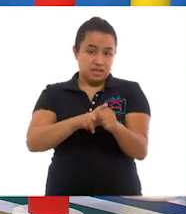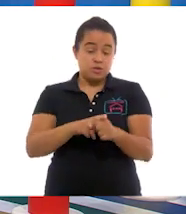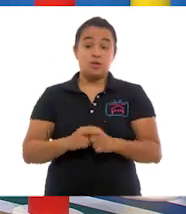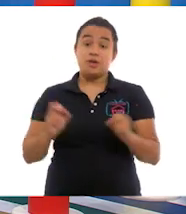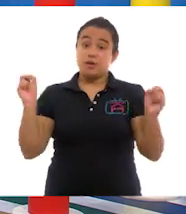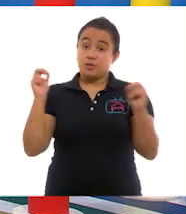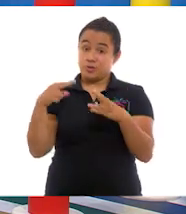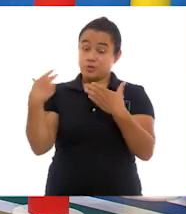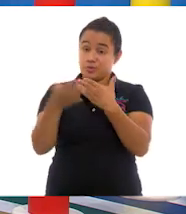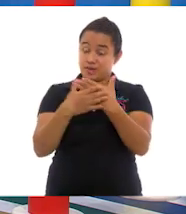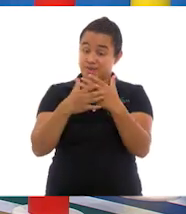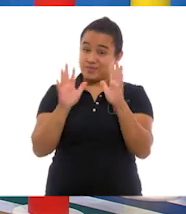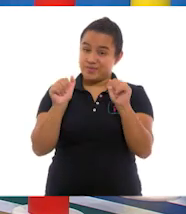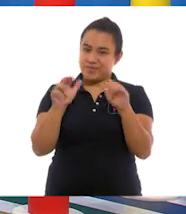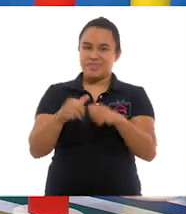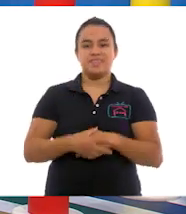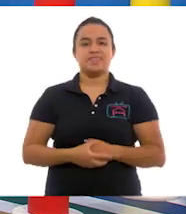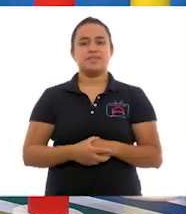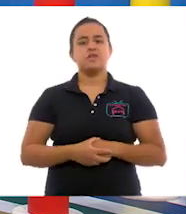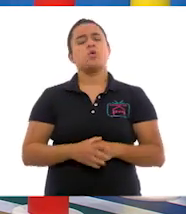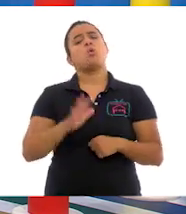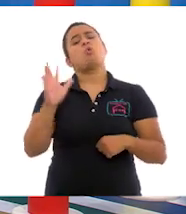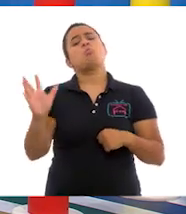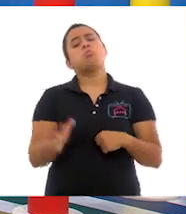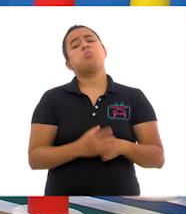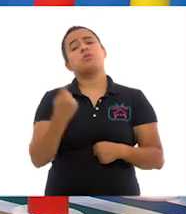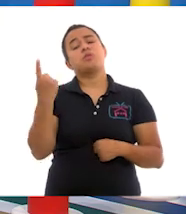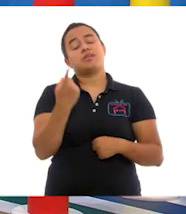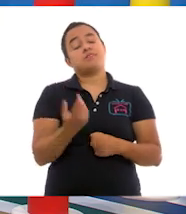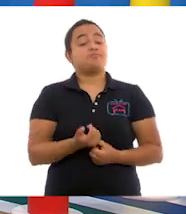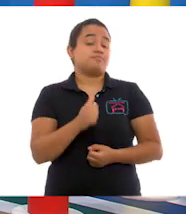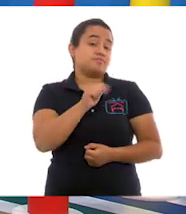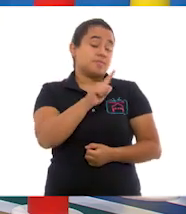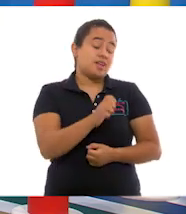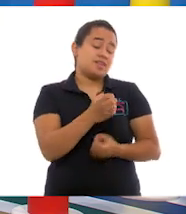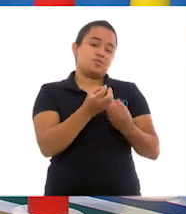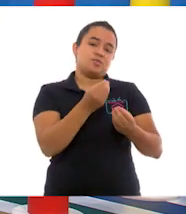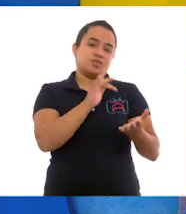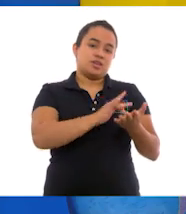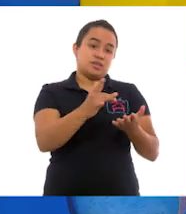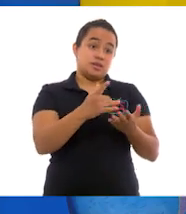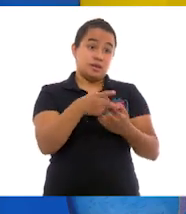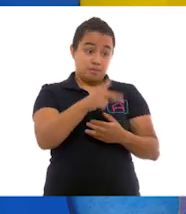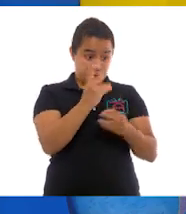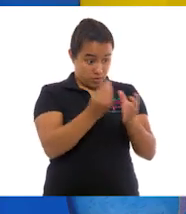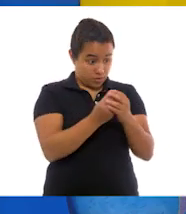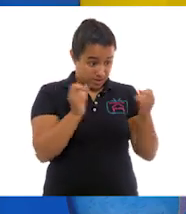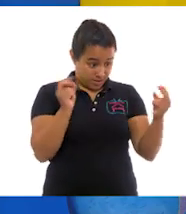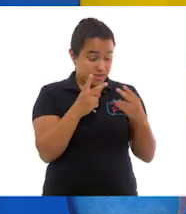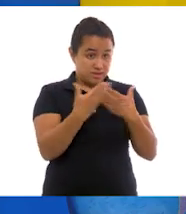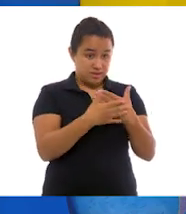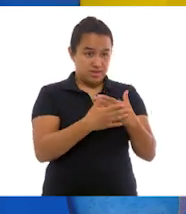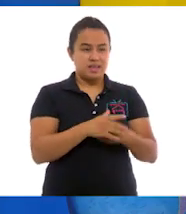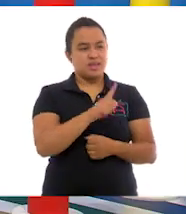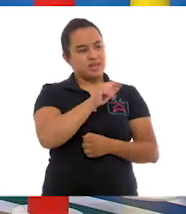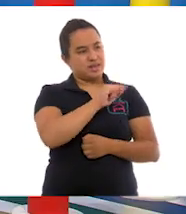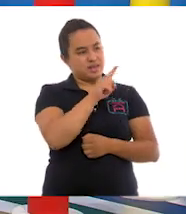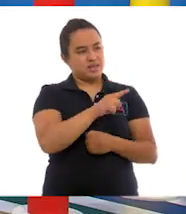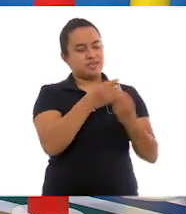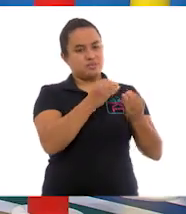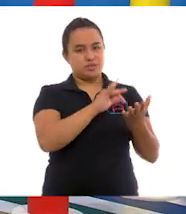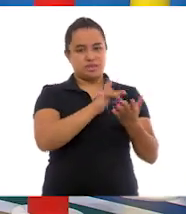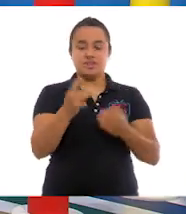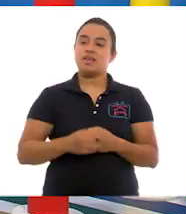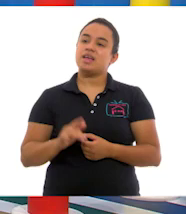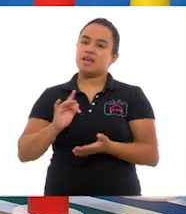Nos vemos. Hasta la próxima. ¿Por qué? Ale, muchísimas gracias, pero nos vemos en la siguiente clase. Maestra Liz, muchas gracias.